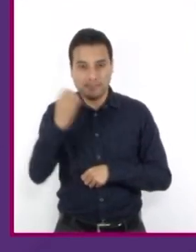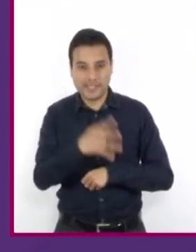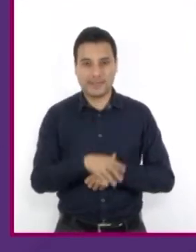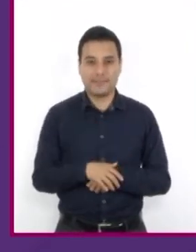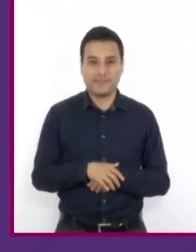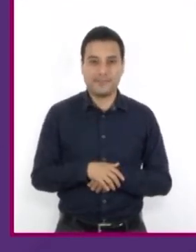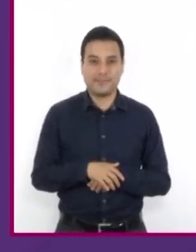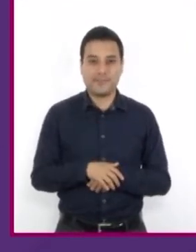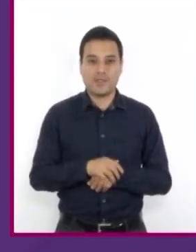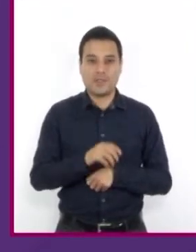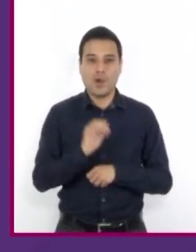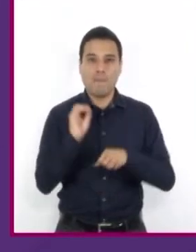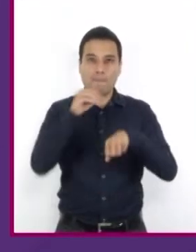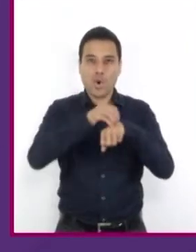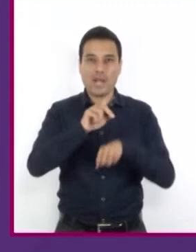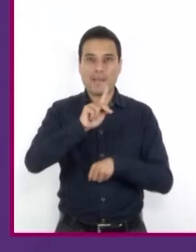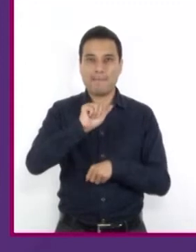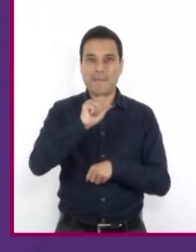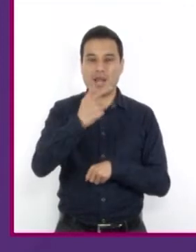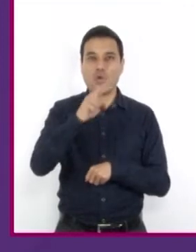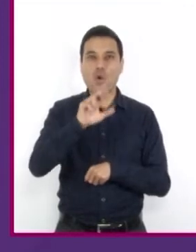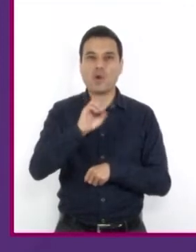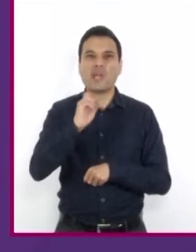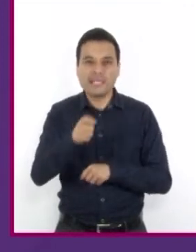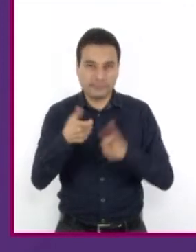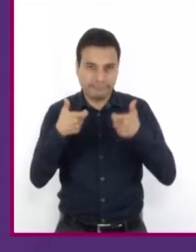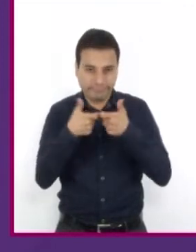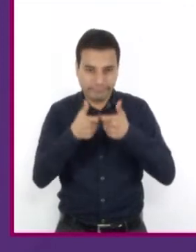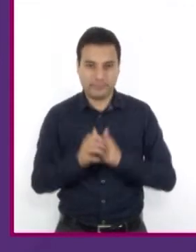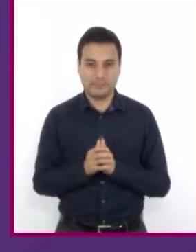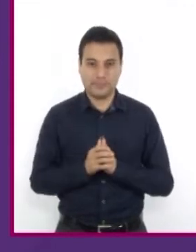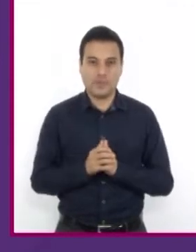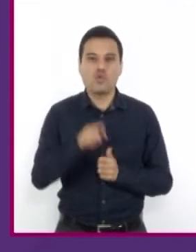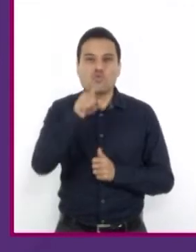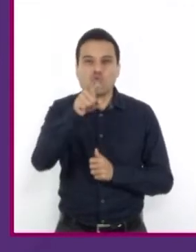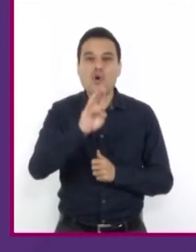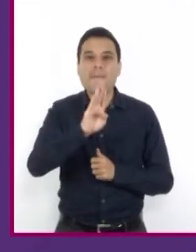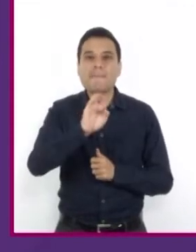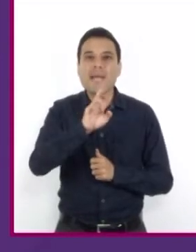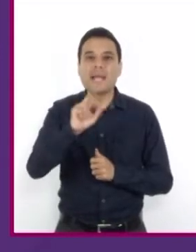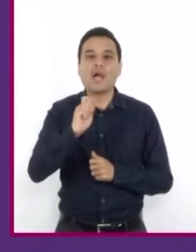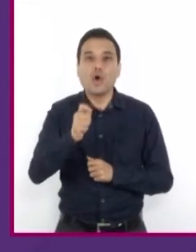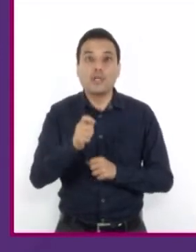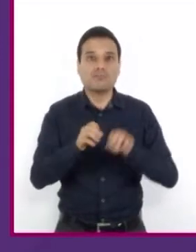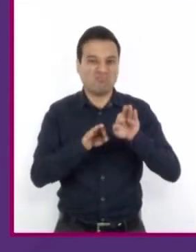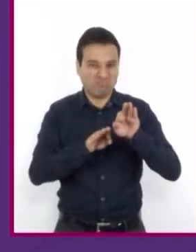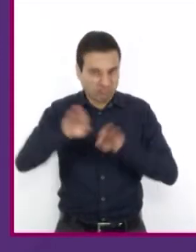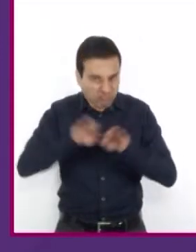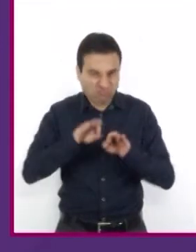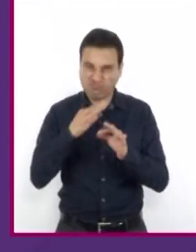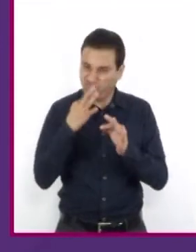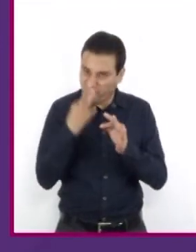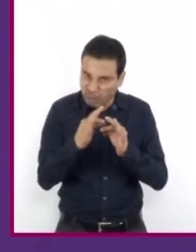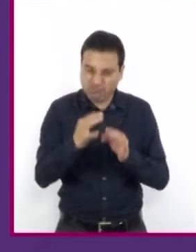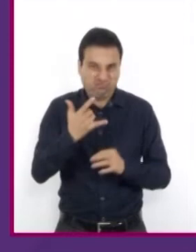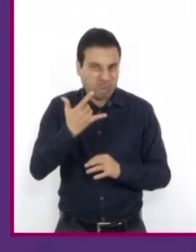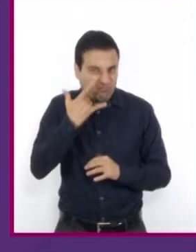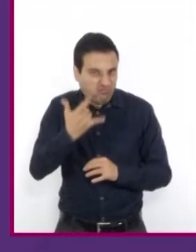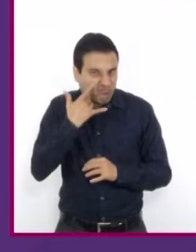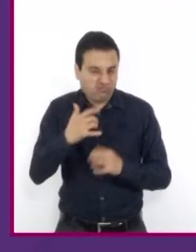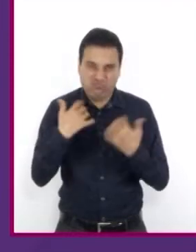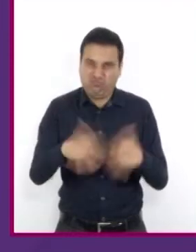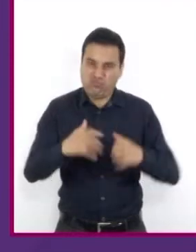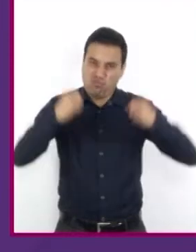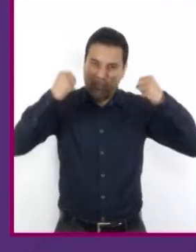Pongan palguaro. Colecta de dinero. Eres muy berraco. Trabajador. Perseverante. Emprendedor. O